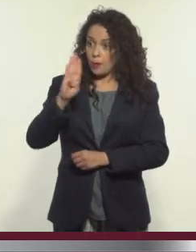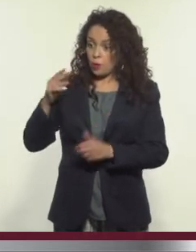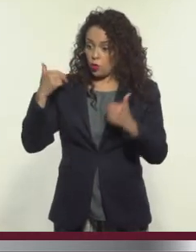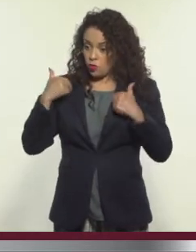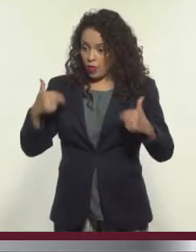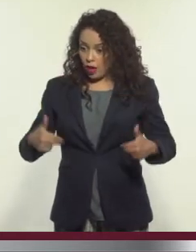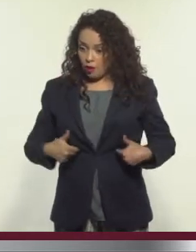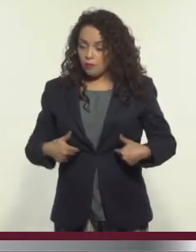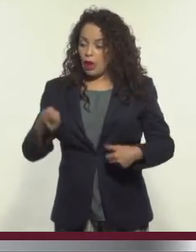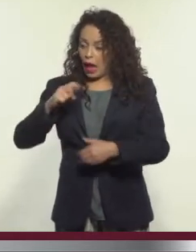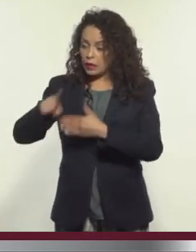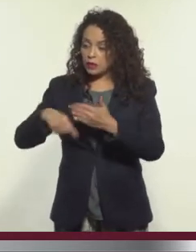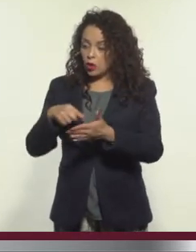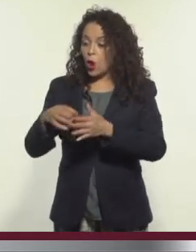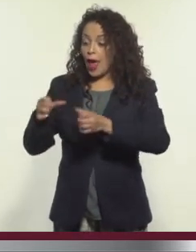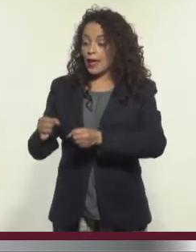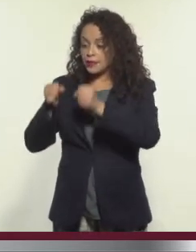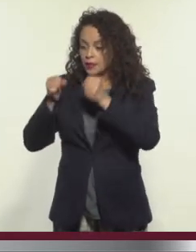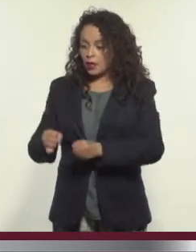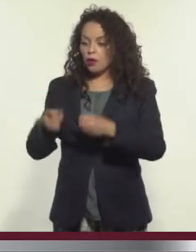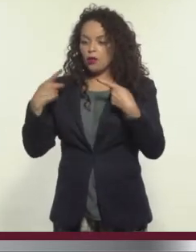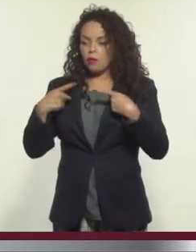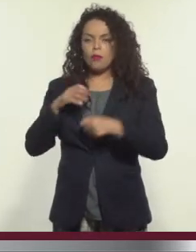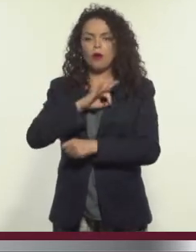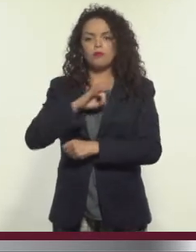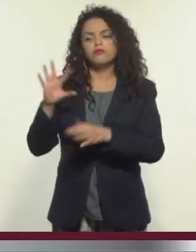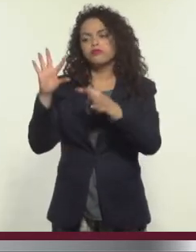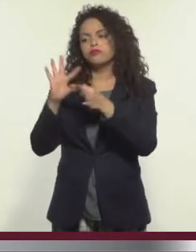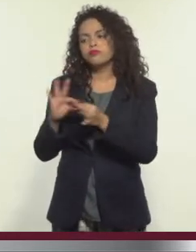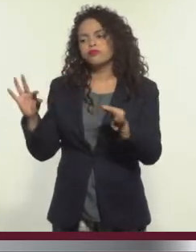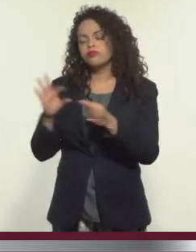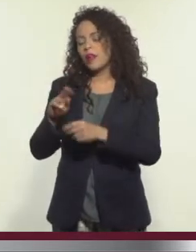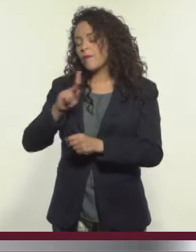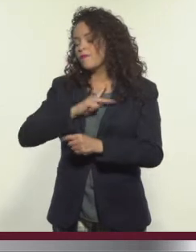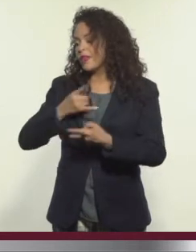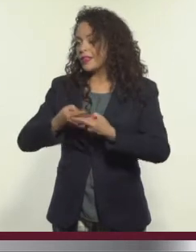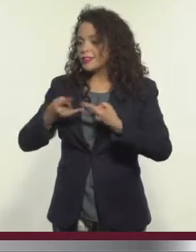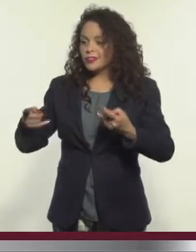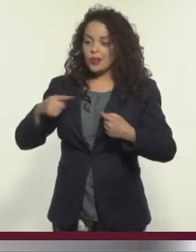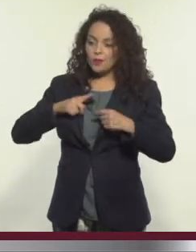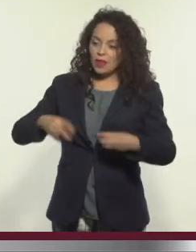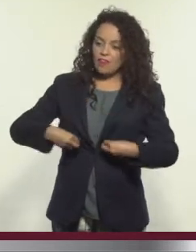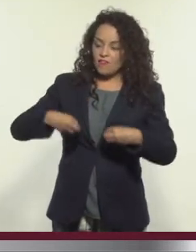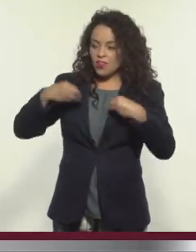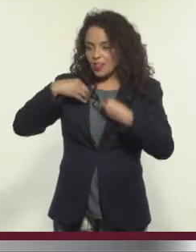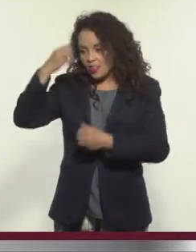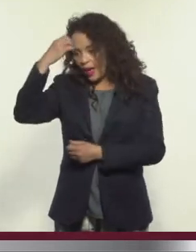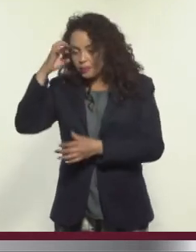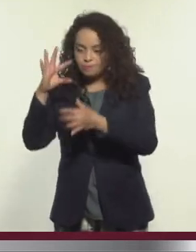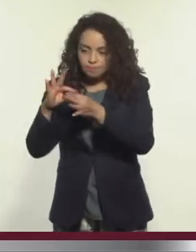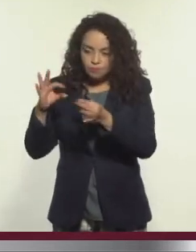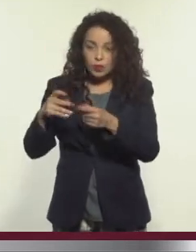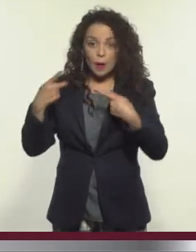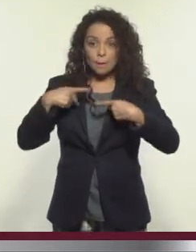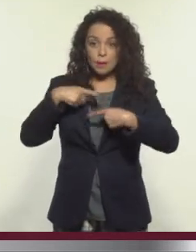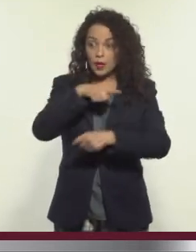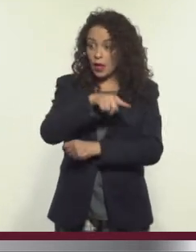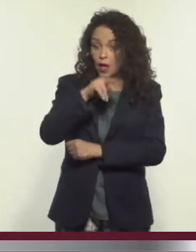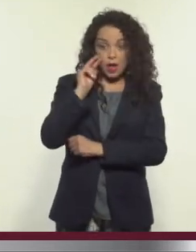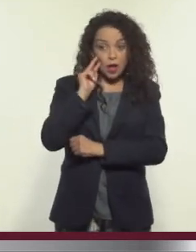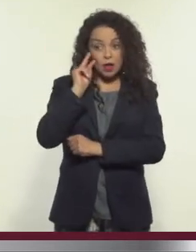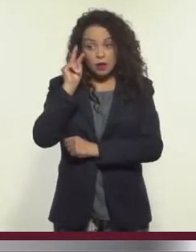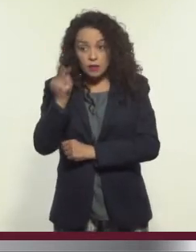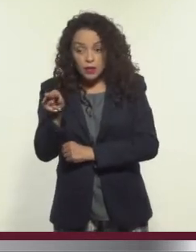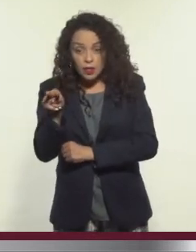buscar estos espacios seguros donde las personas puedan contar sus historias. Y los lectores, y este